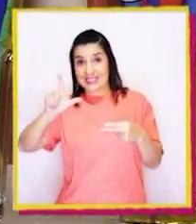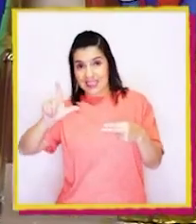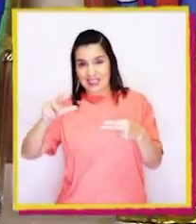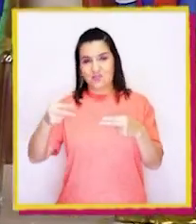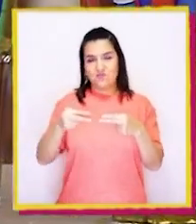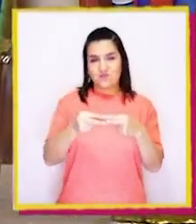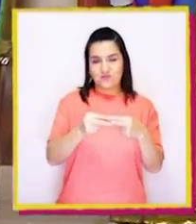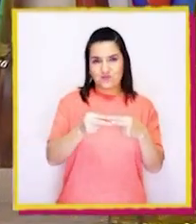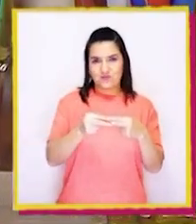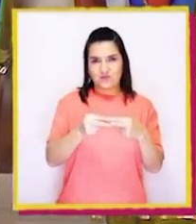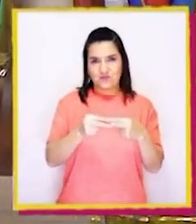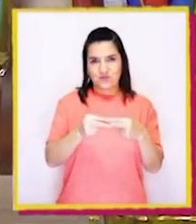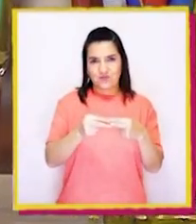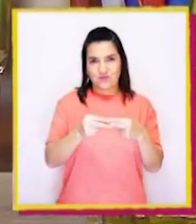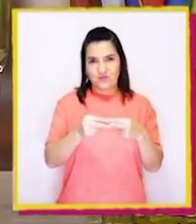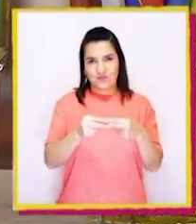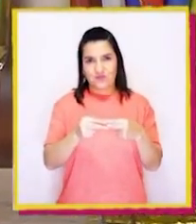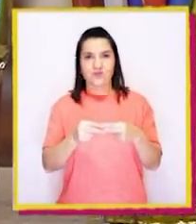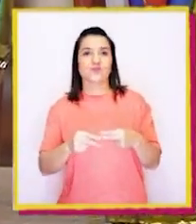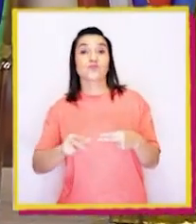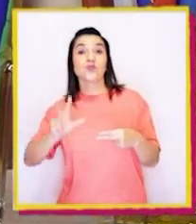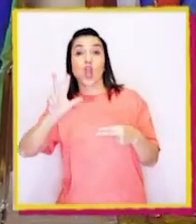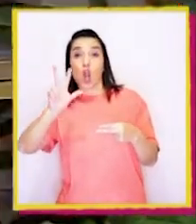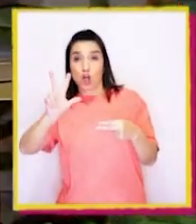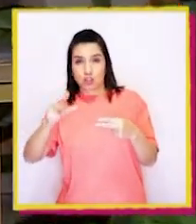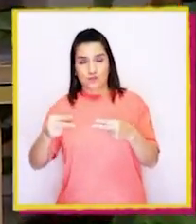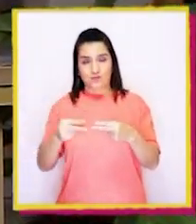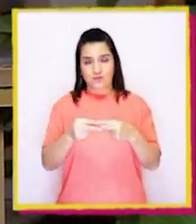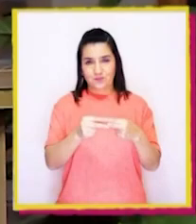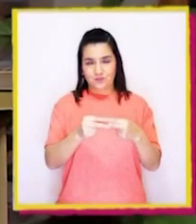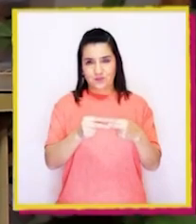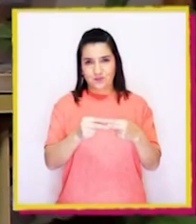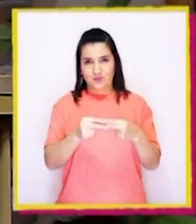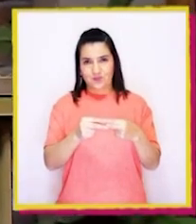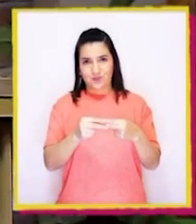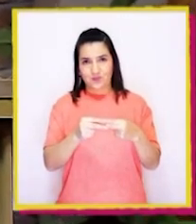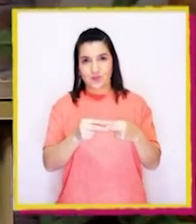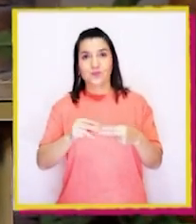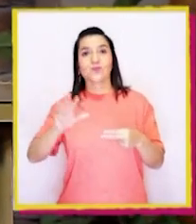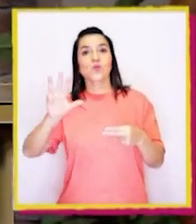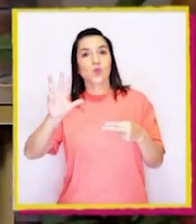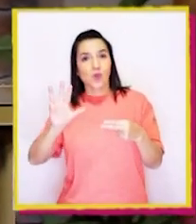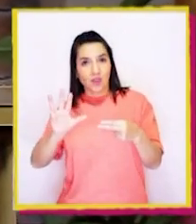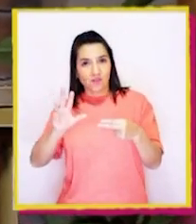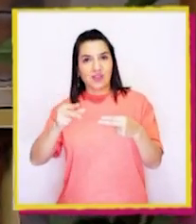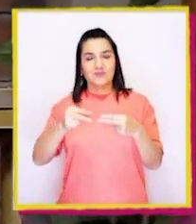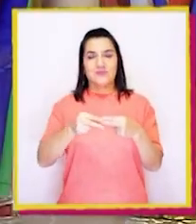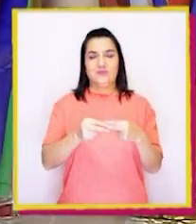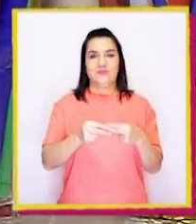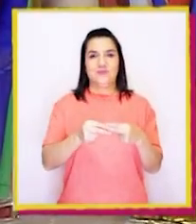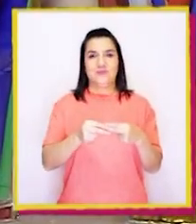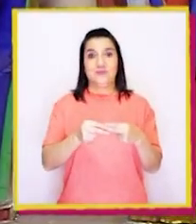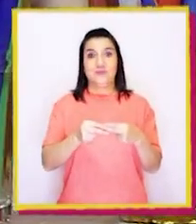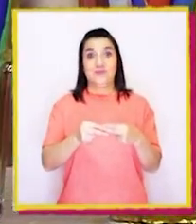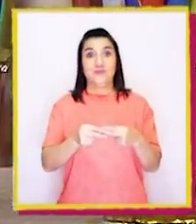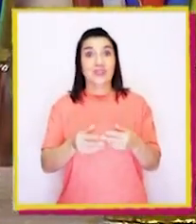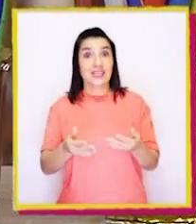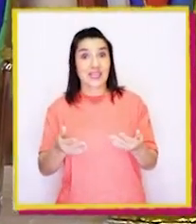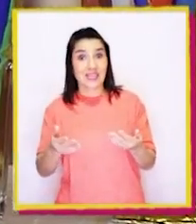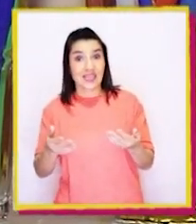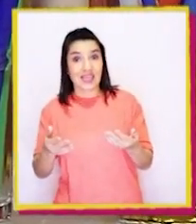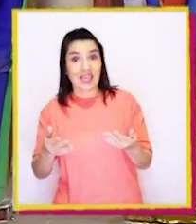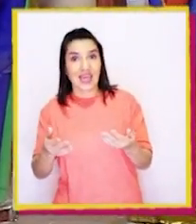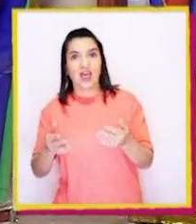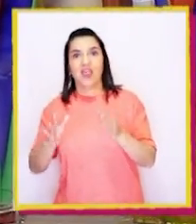siete, ocho, nueve y